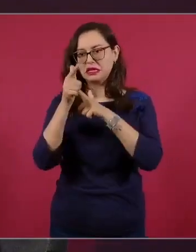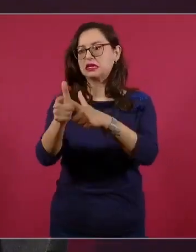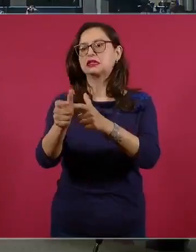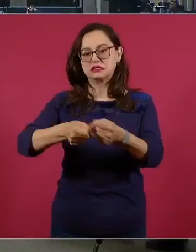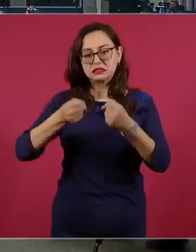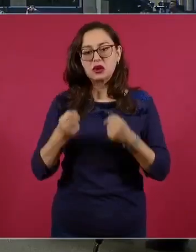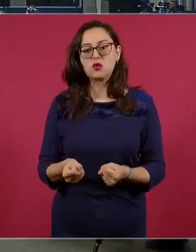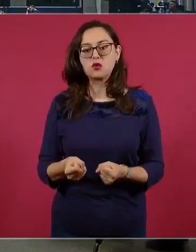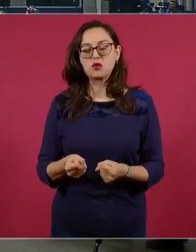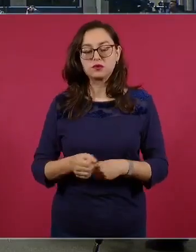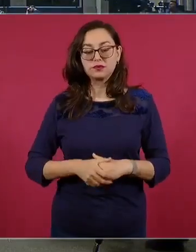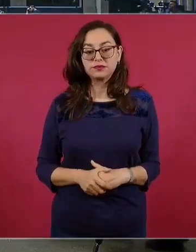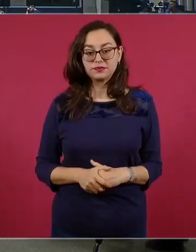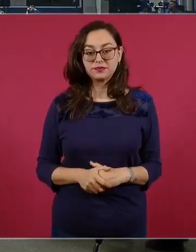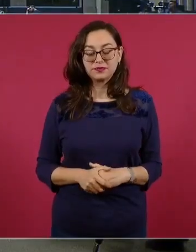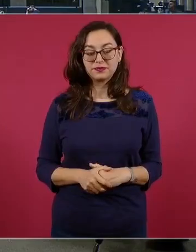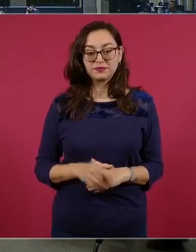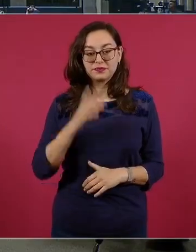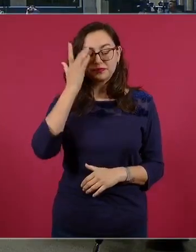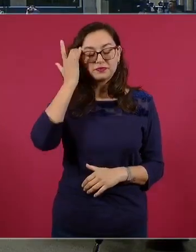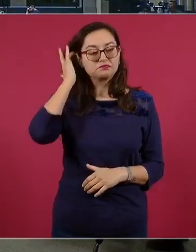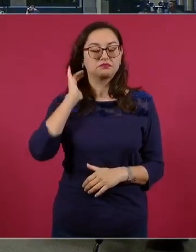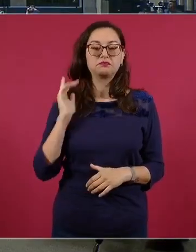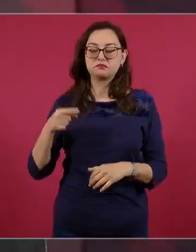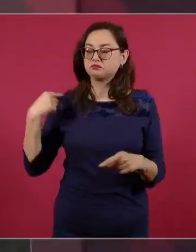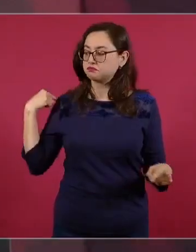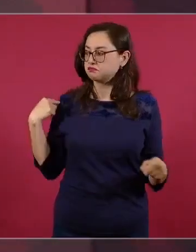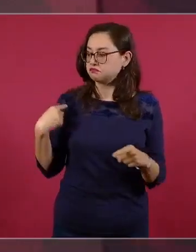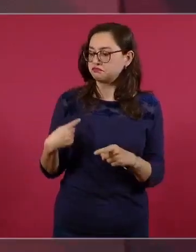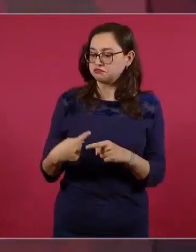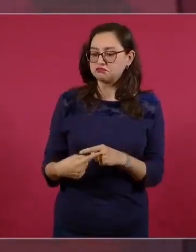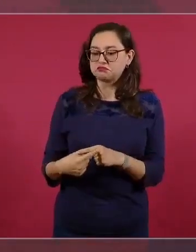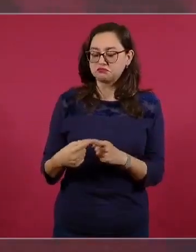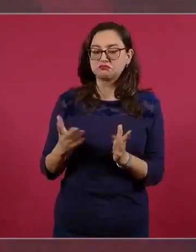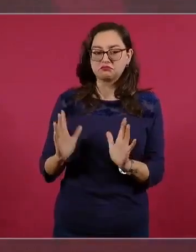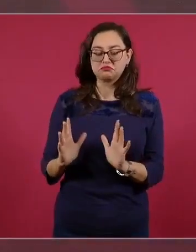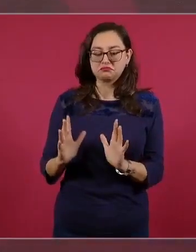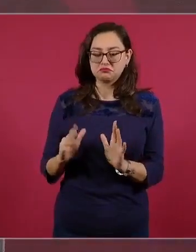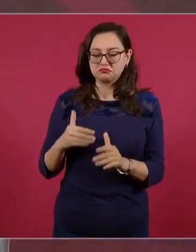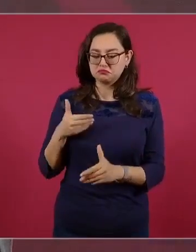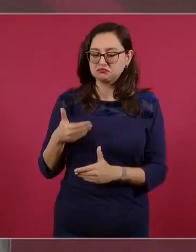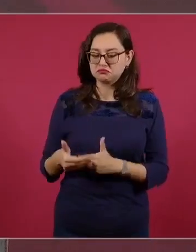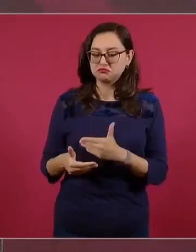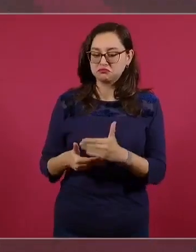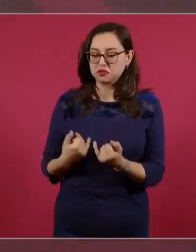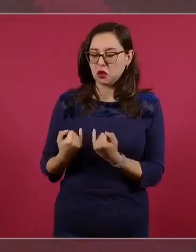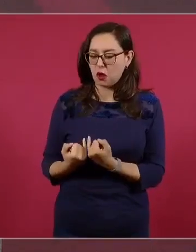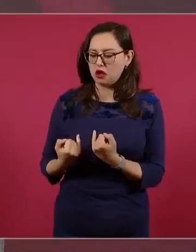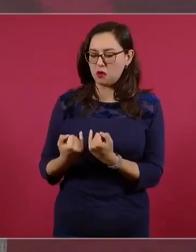Las cosas no solo van a seguir igual, sino según mi